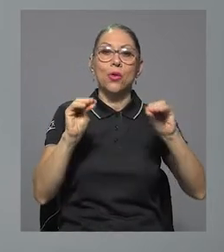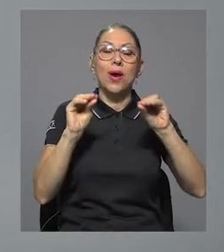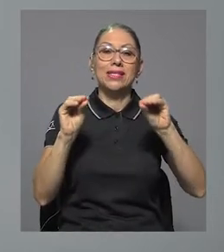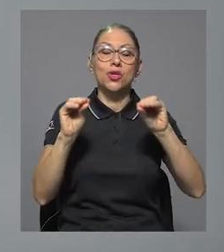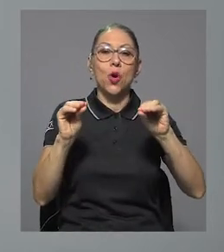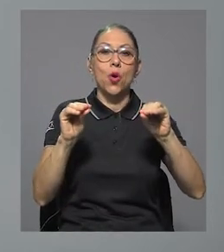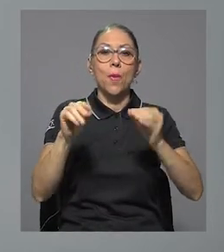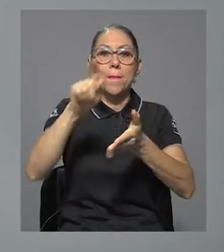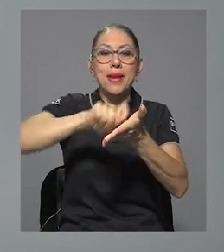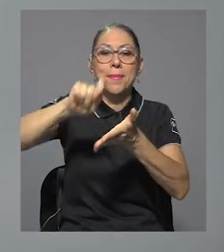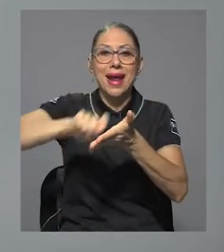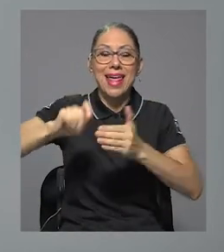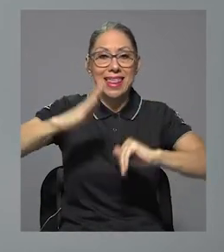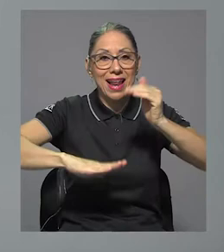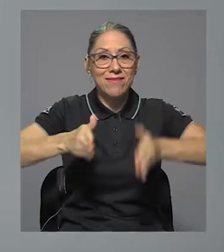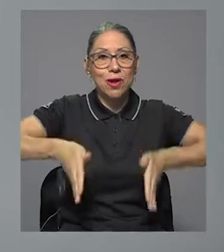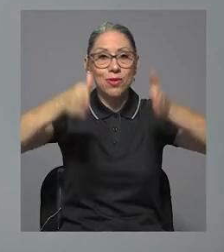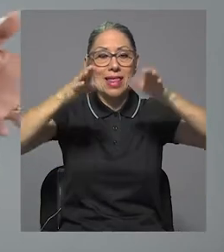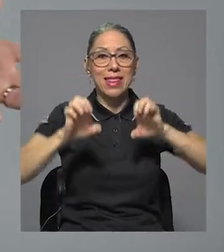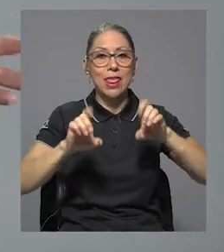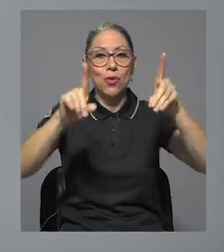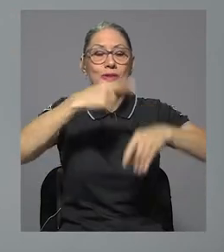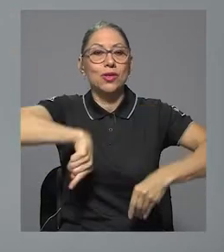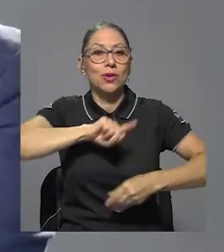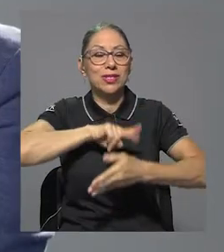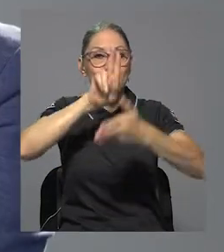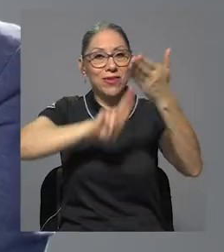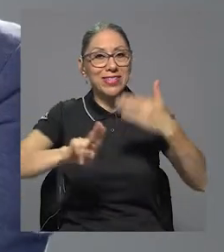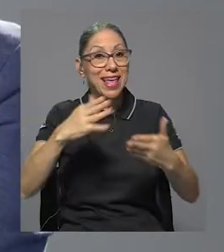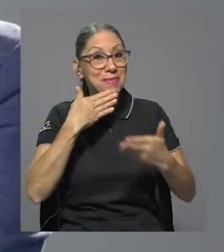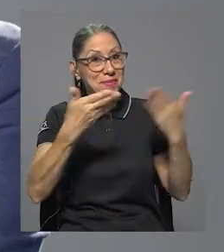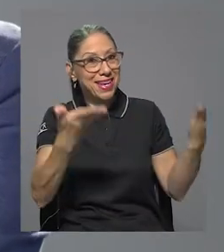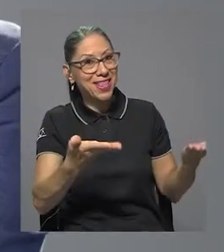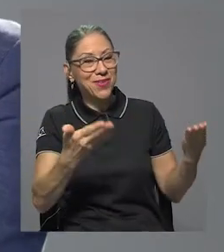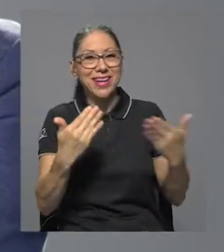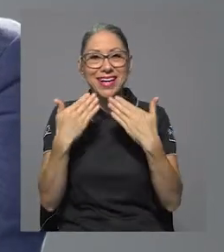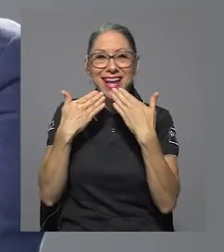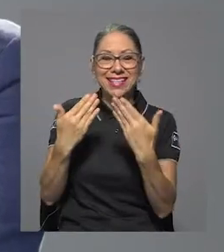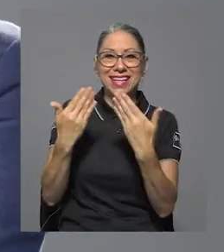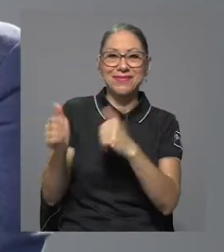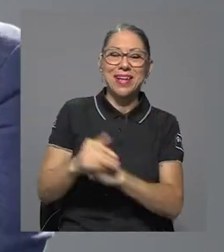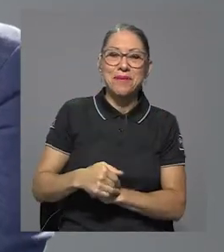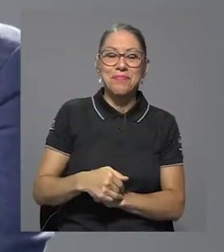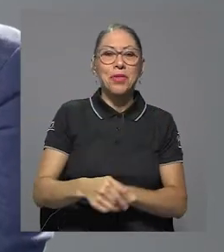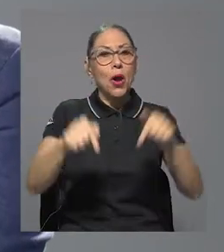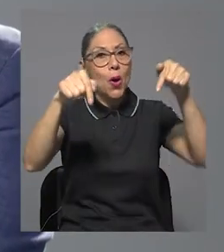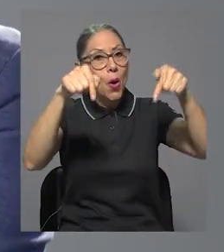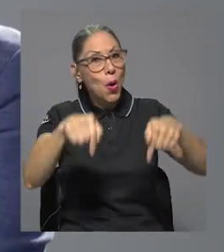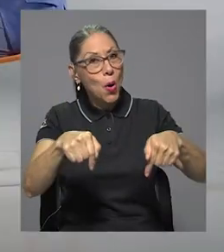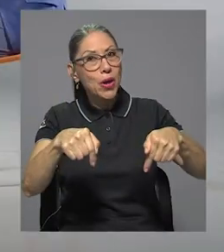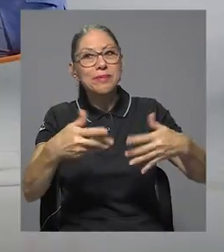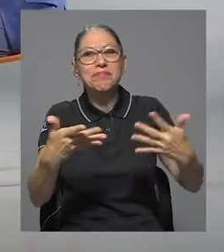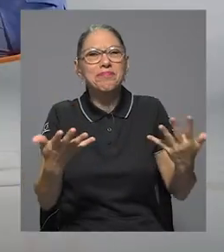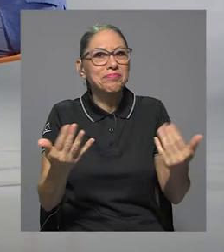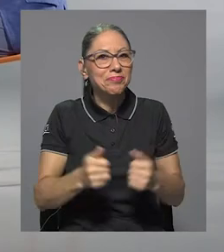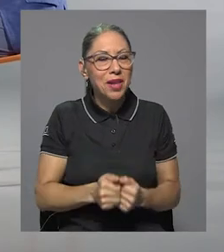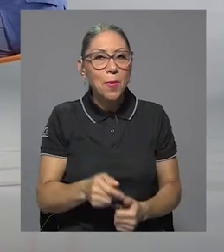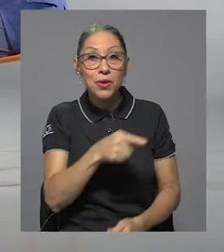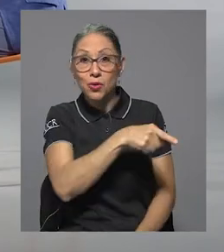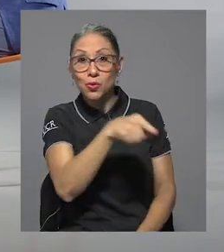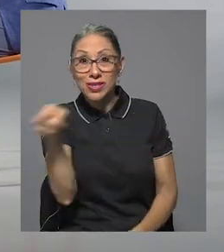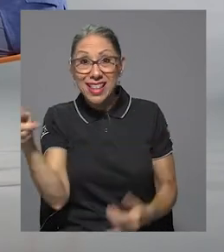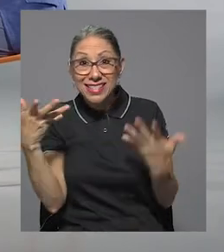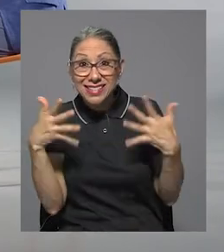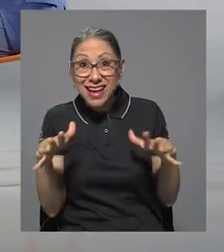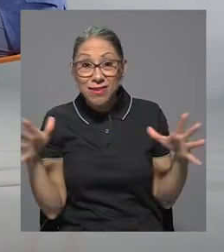la Facultad de Educación de nuestra Universidad. Bienvenido, Diego. Muchas gracias, María. Diego, estamos hoy por acá porque ustedes